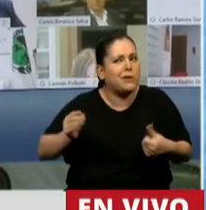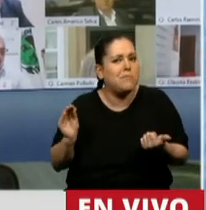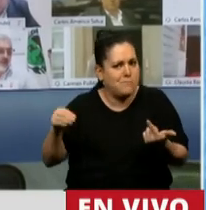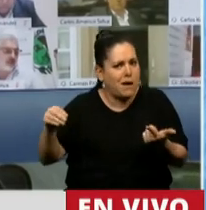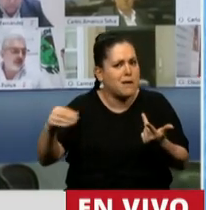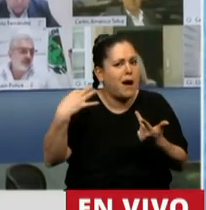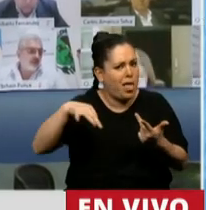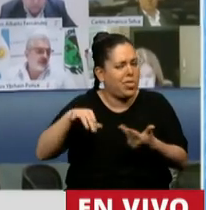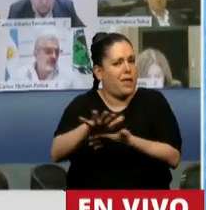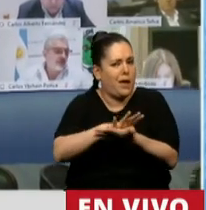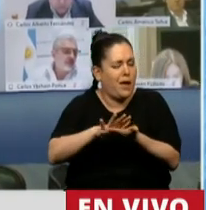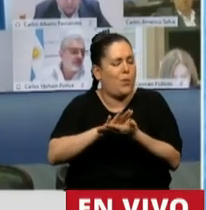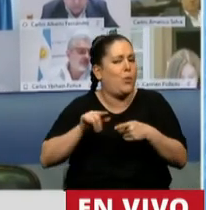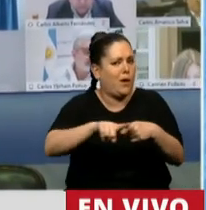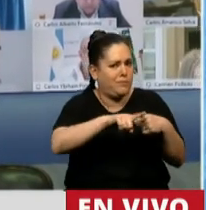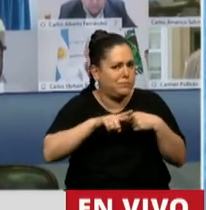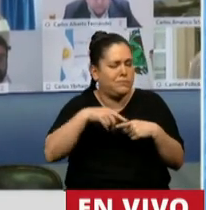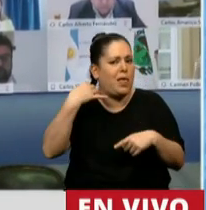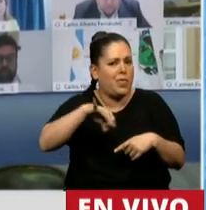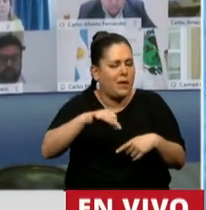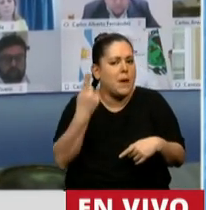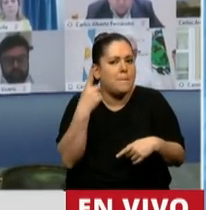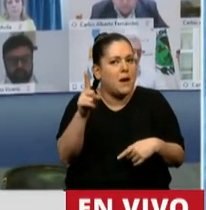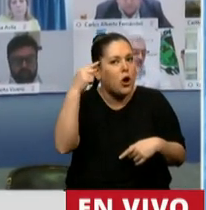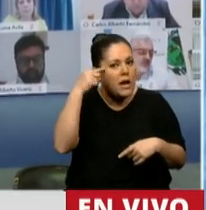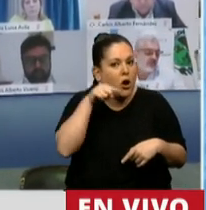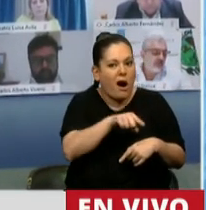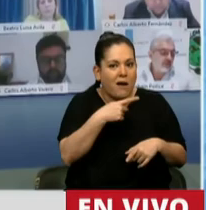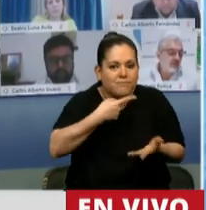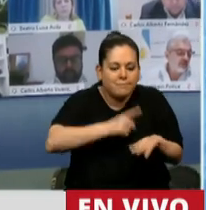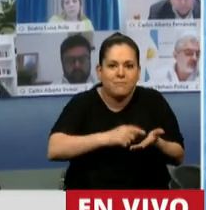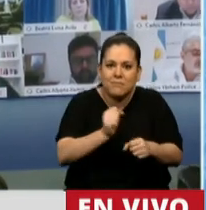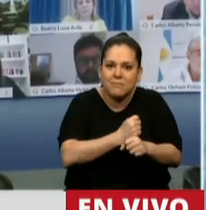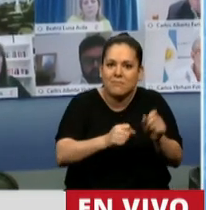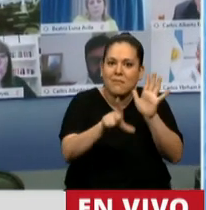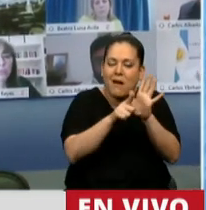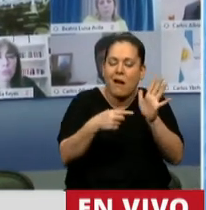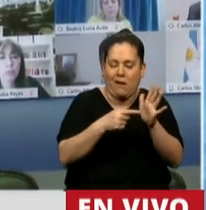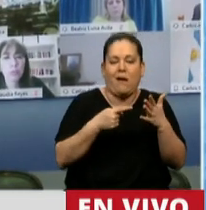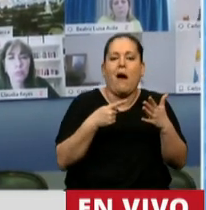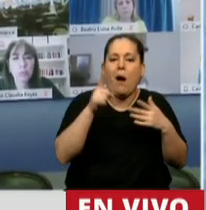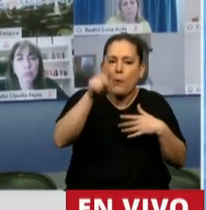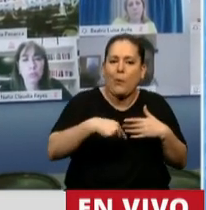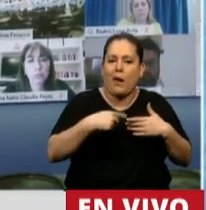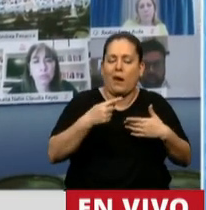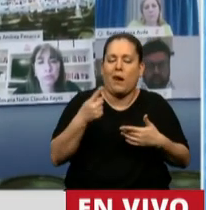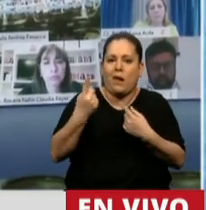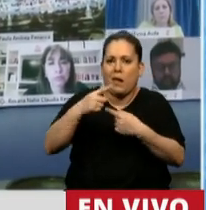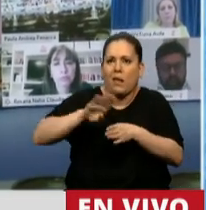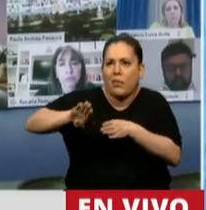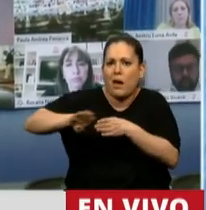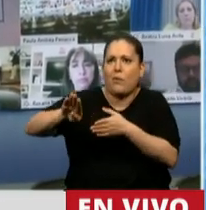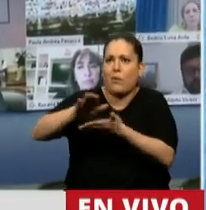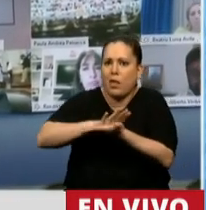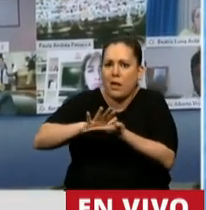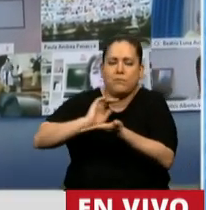tenemos que debatir, pero creo que es un gran puntapié como para poder estar reparando algo que era